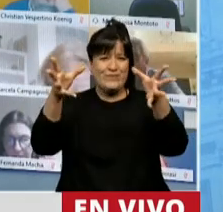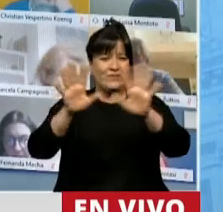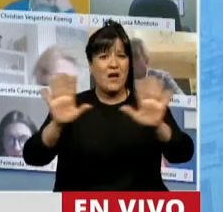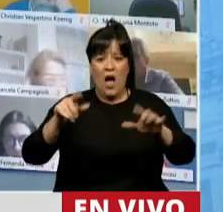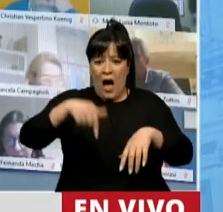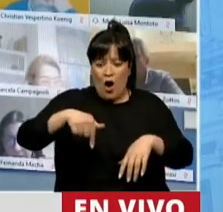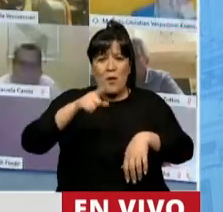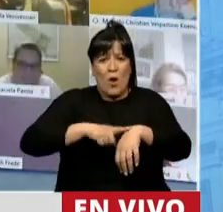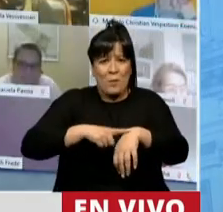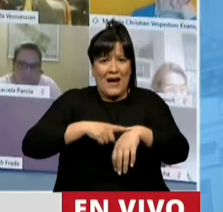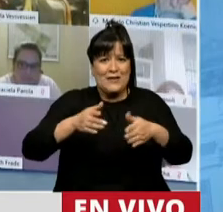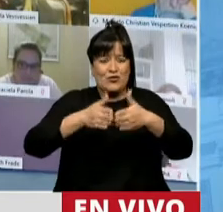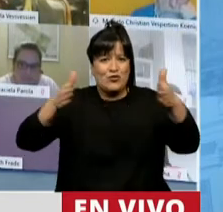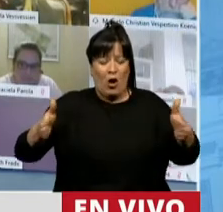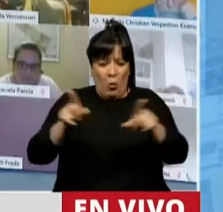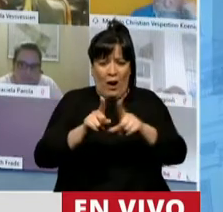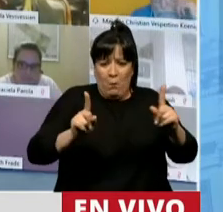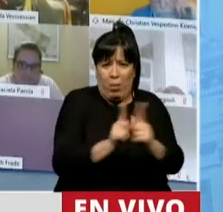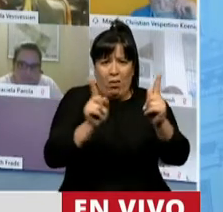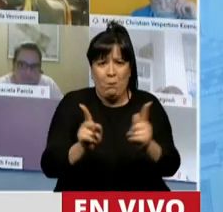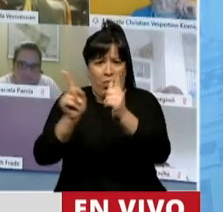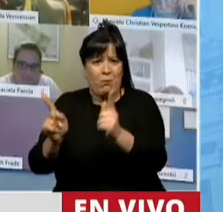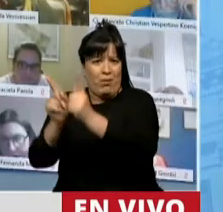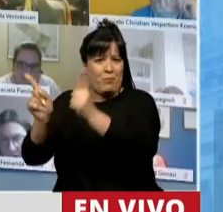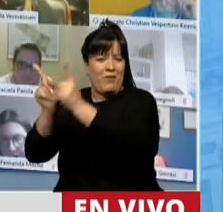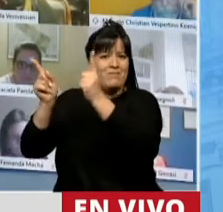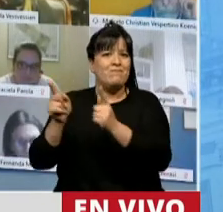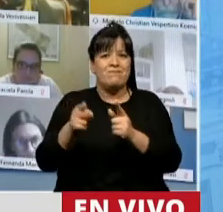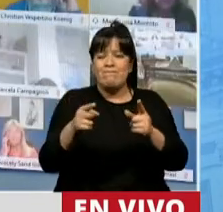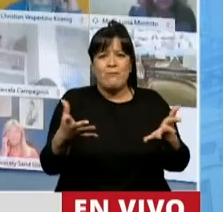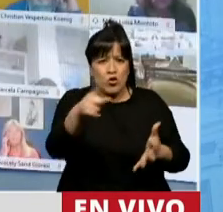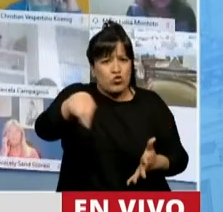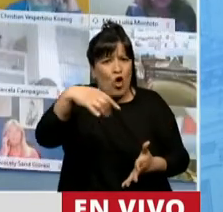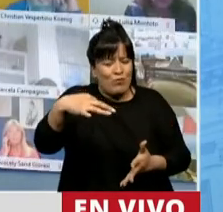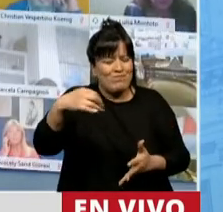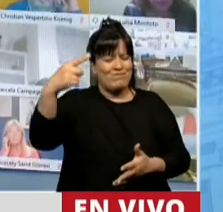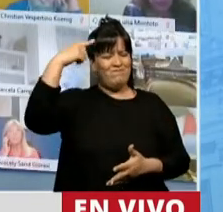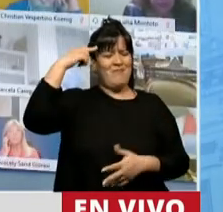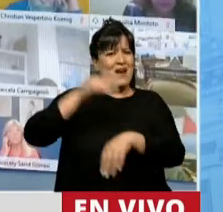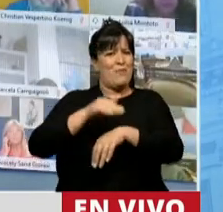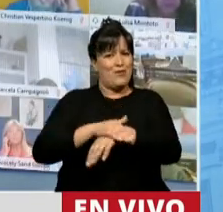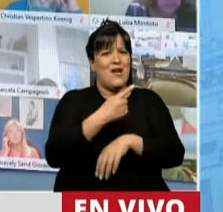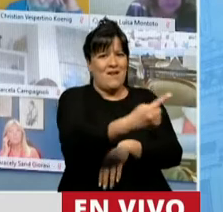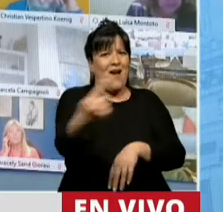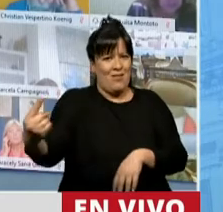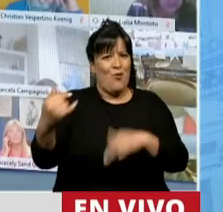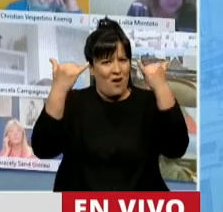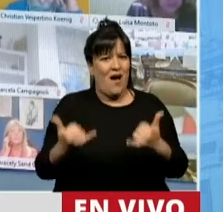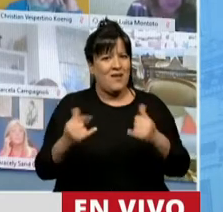proceso de tiempo demasiado corto como para no hacernos responsables de lo que estamos haciendo.